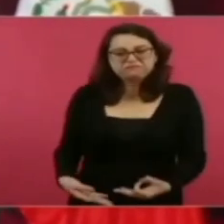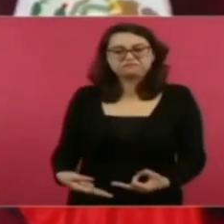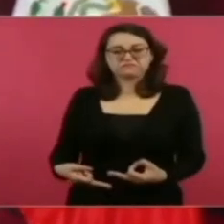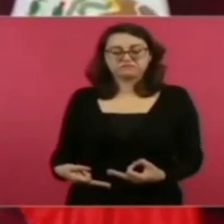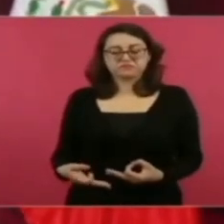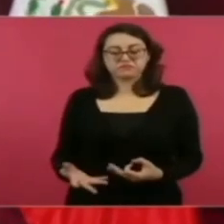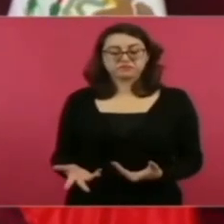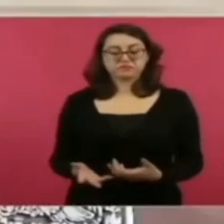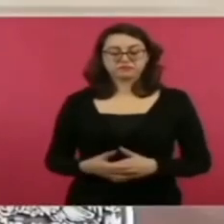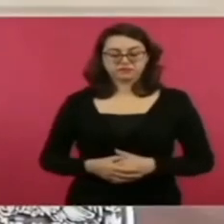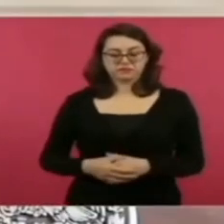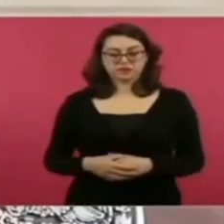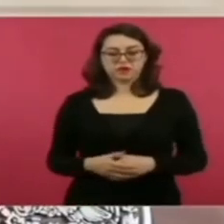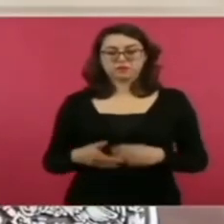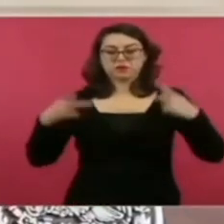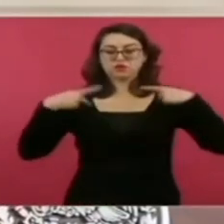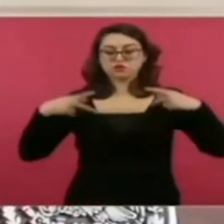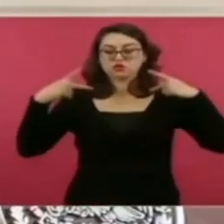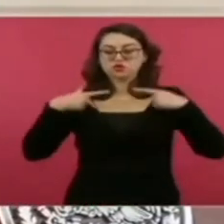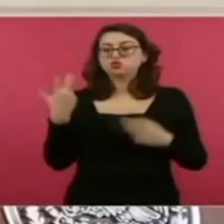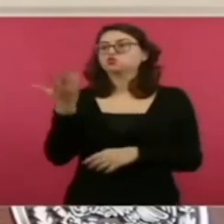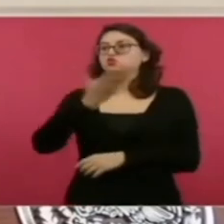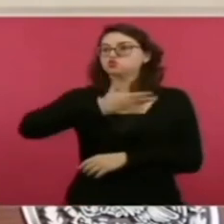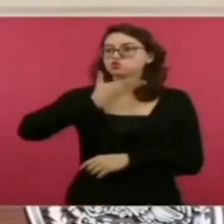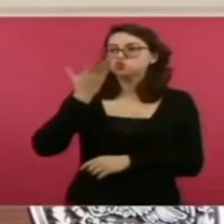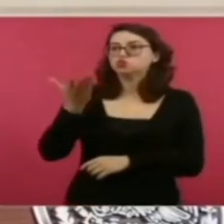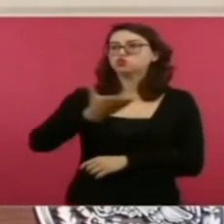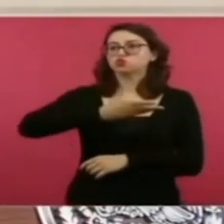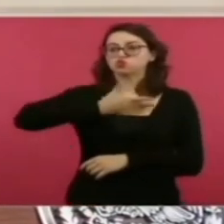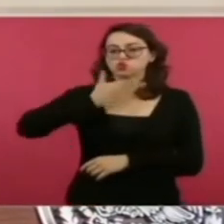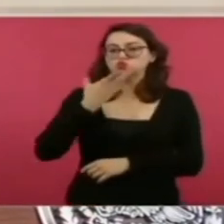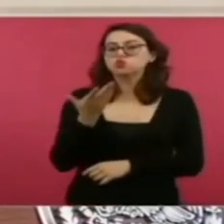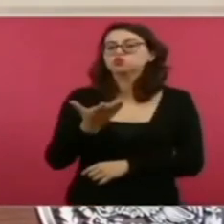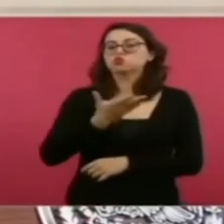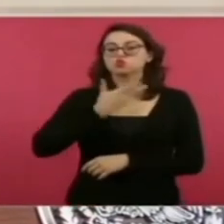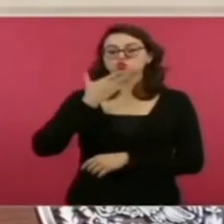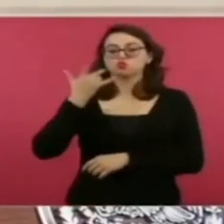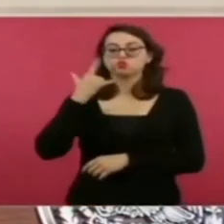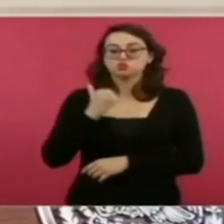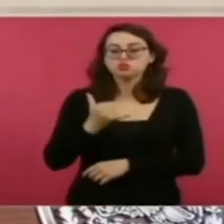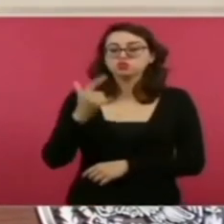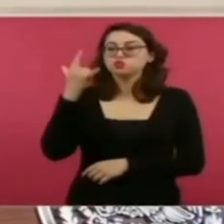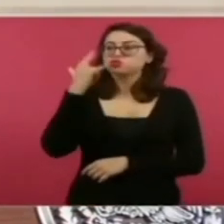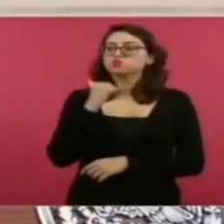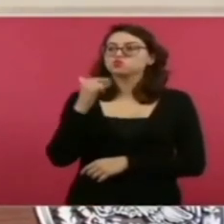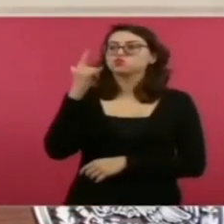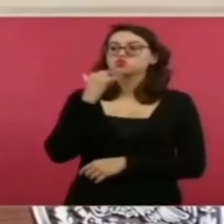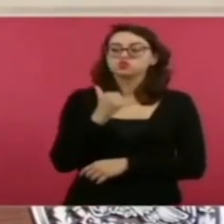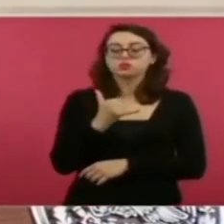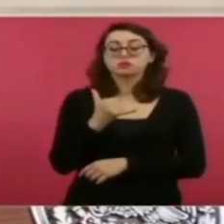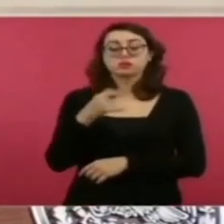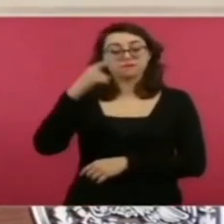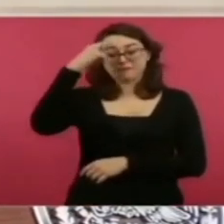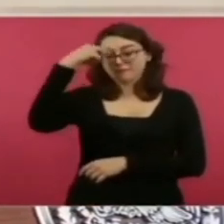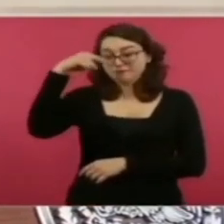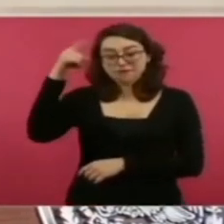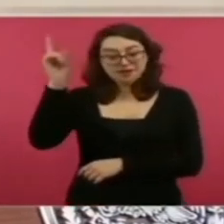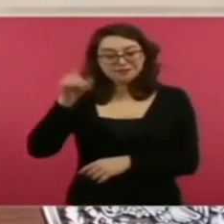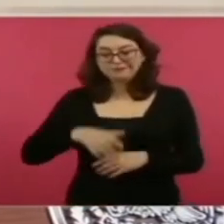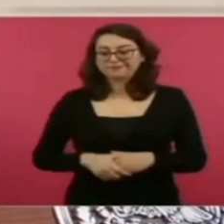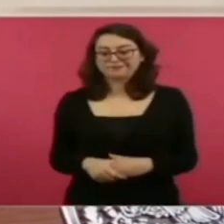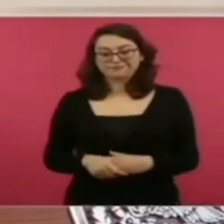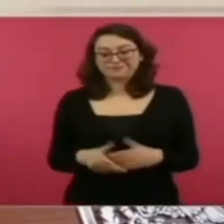No es tarea fácil porque, como hemos visto, en México